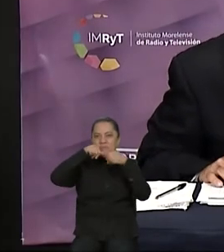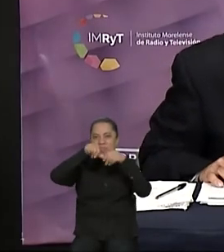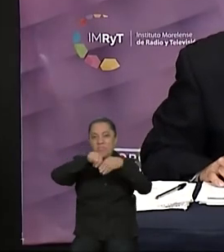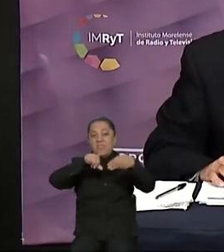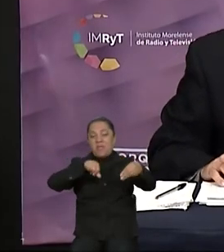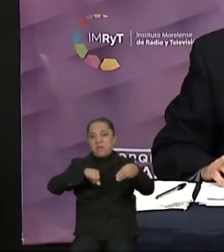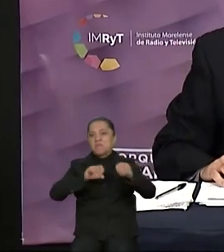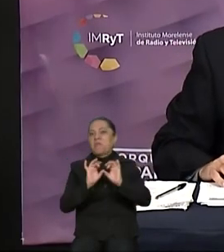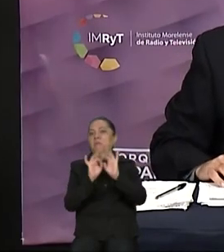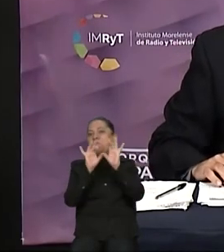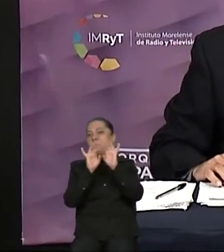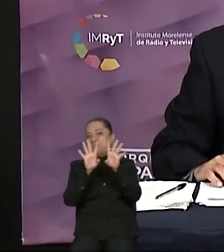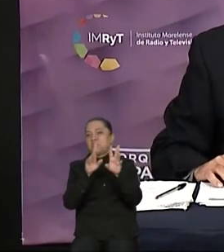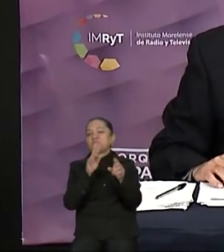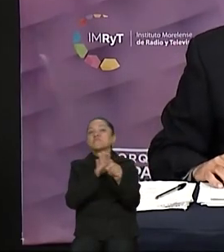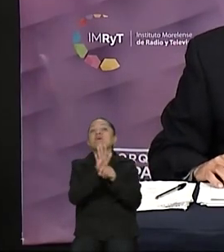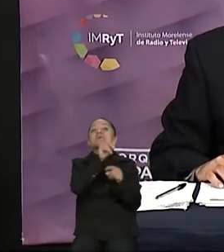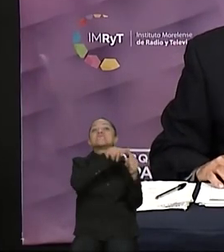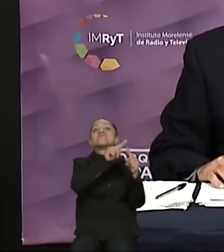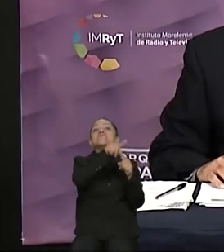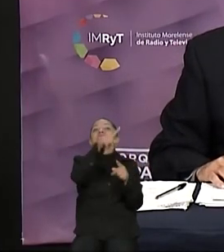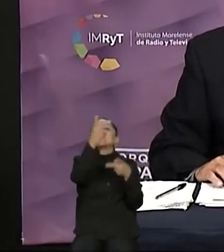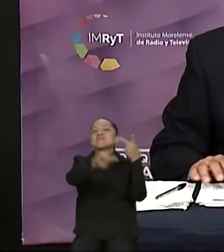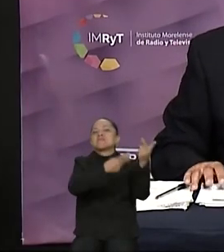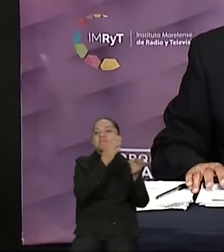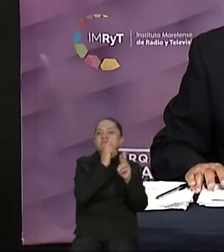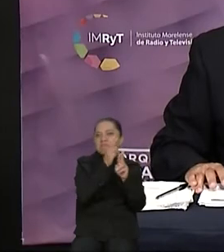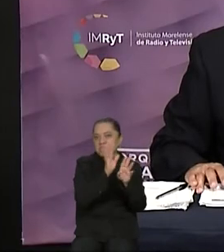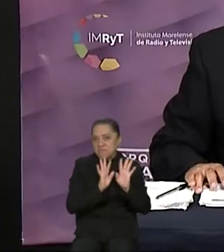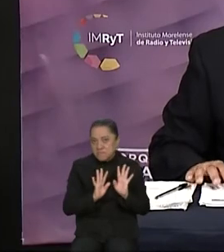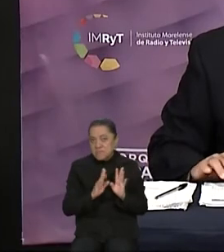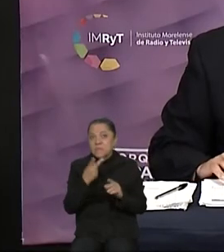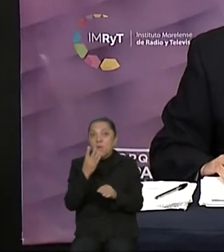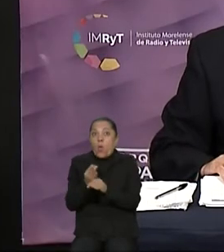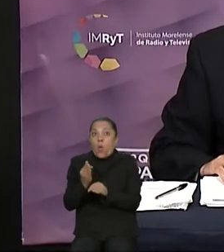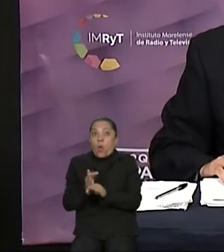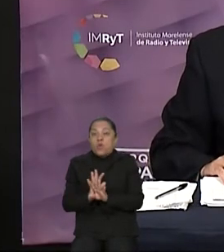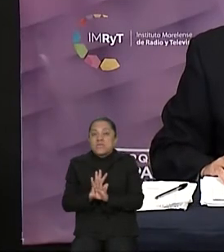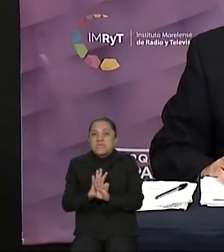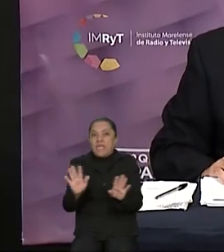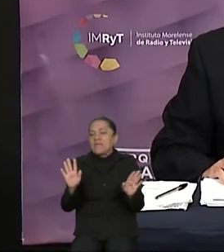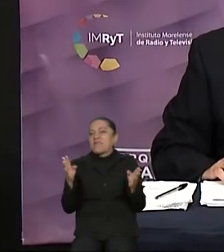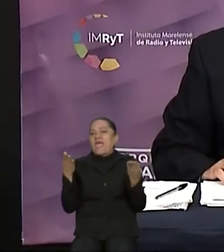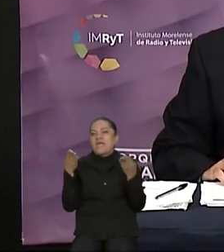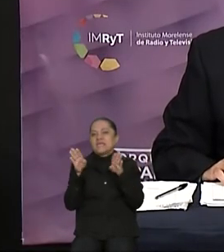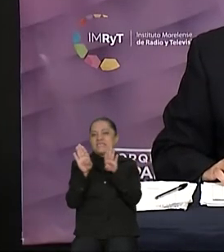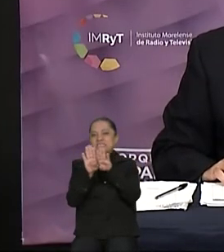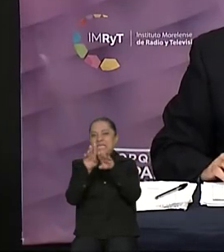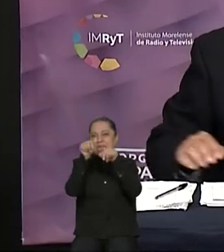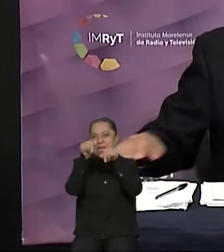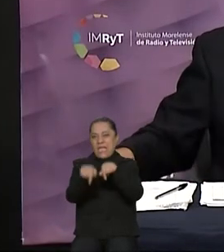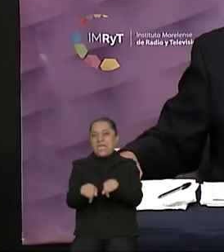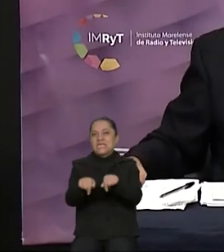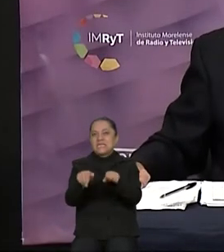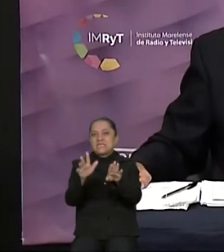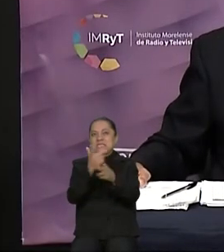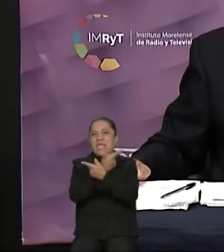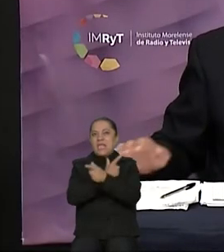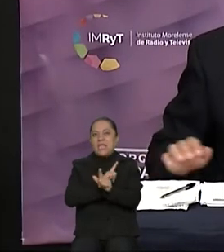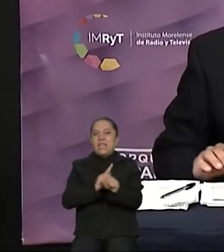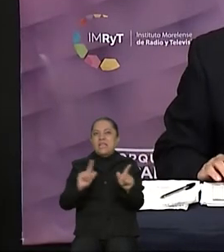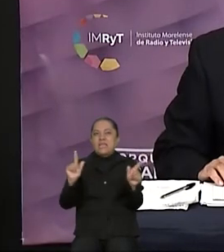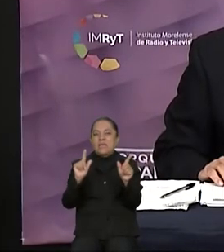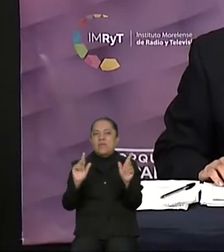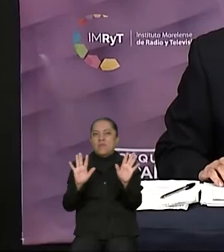candidatos. Así es, Carlos. Ahora es momento prácticamente del cierre de este ejercicio democrático, explicarles